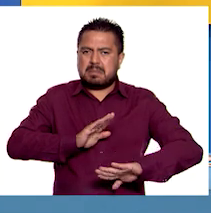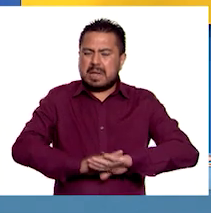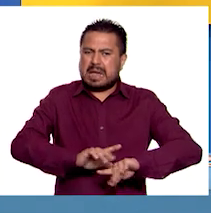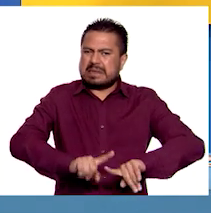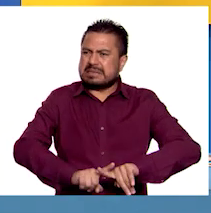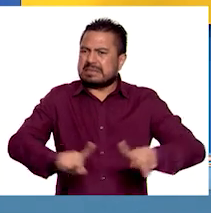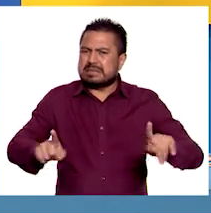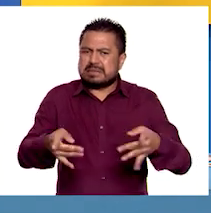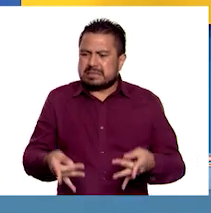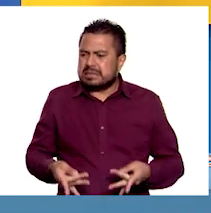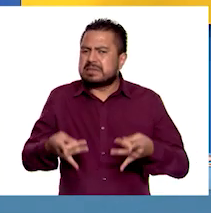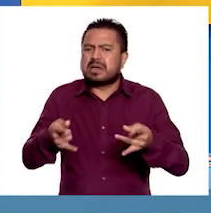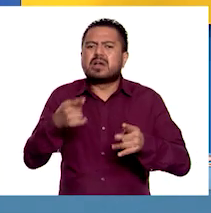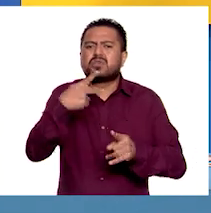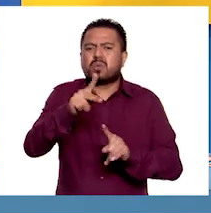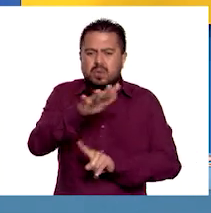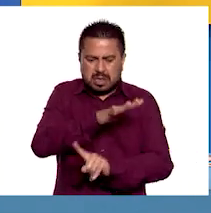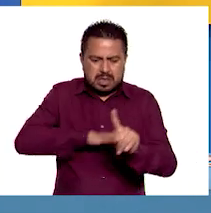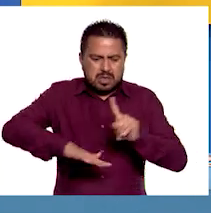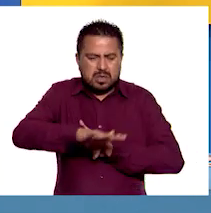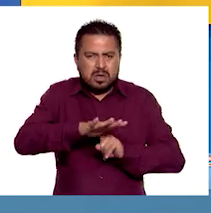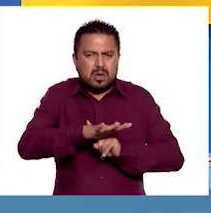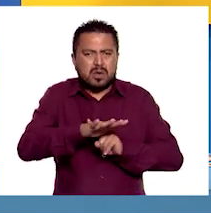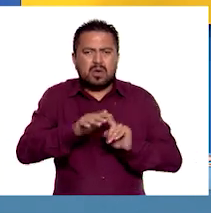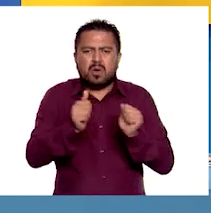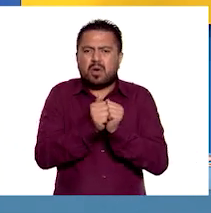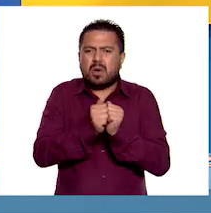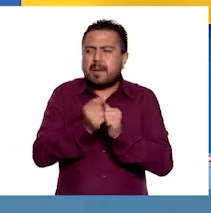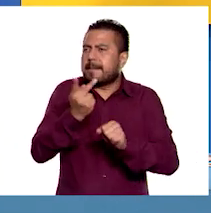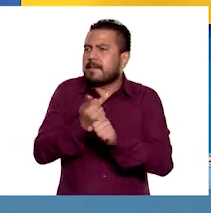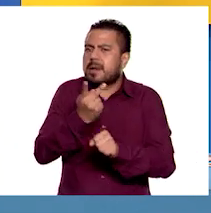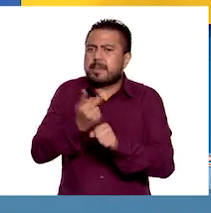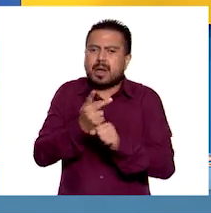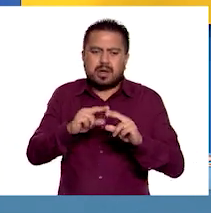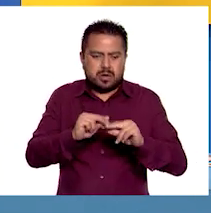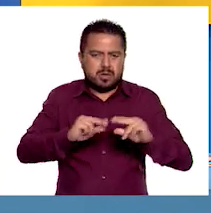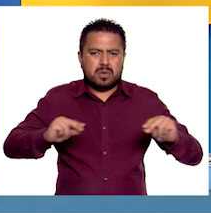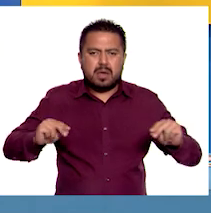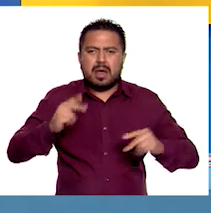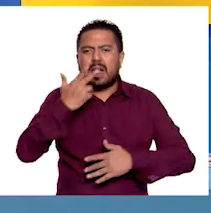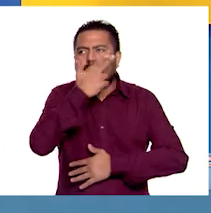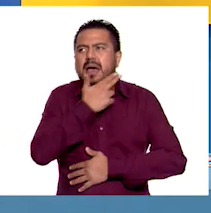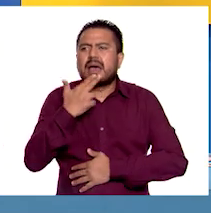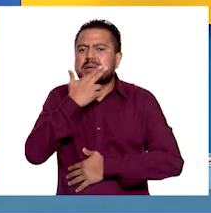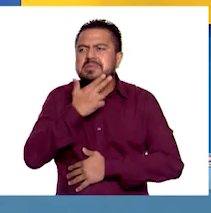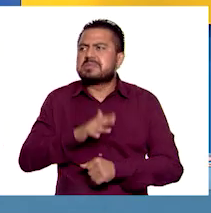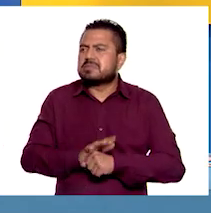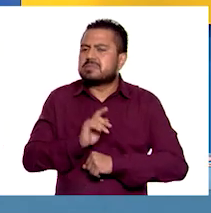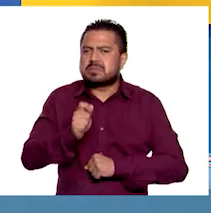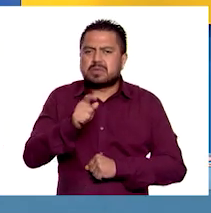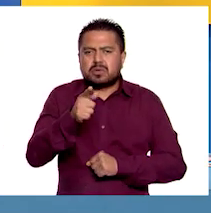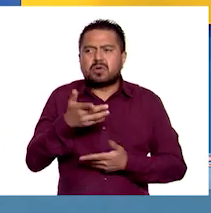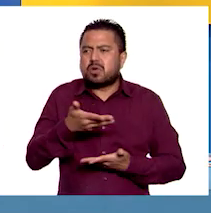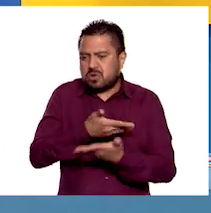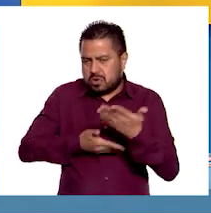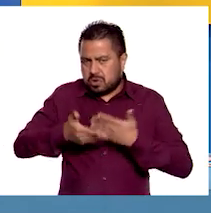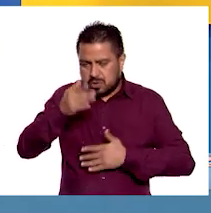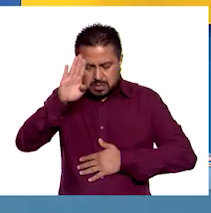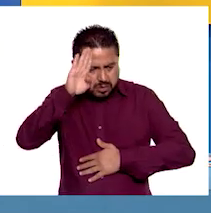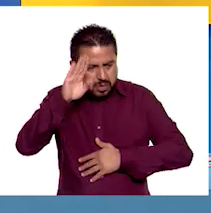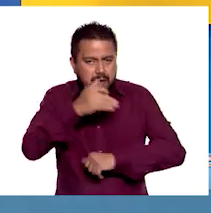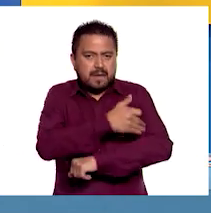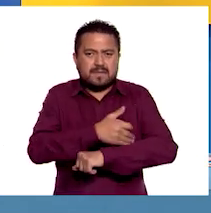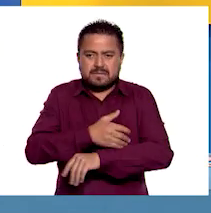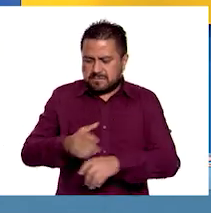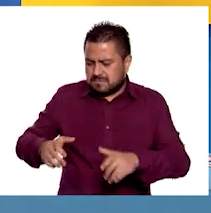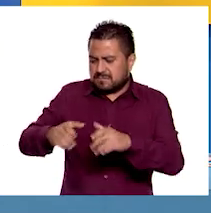es la calidad de vida de tu entorno con respecto a lo que sucede en Noruega y Haití? Comparte tus reflexiones con tus